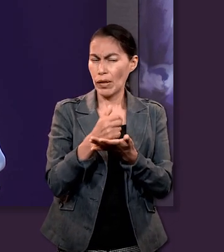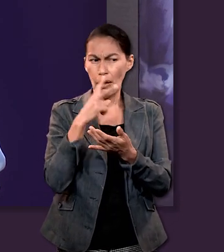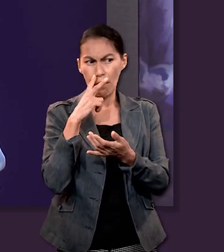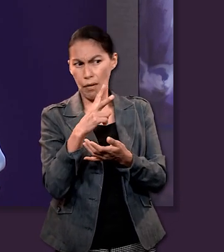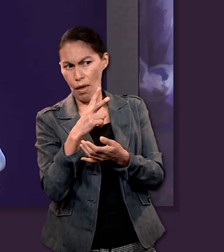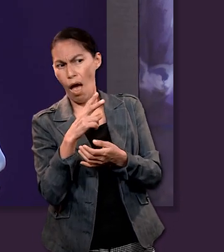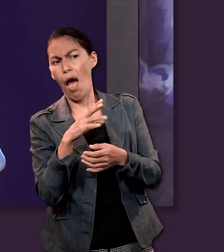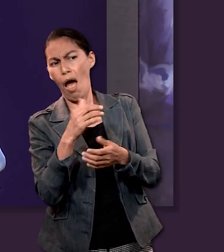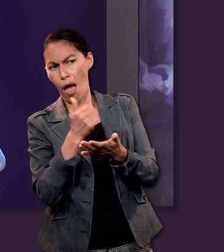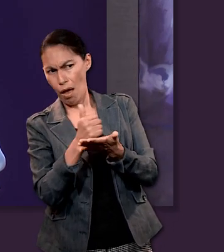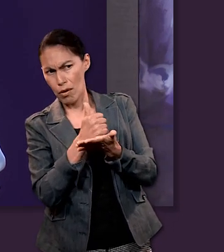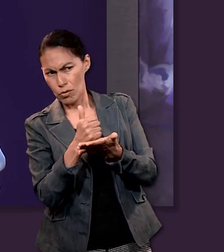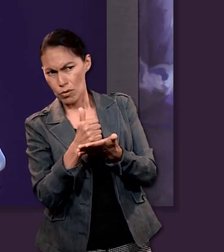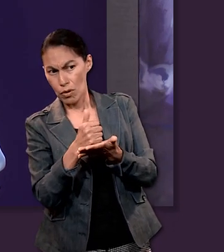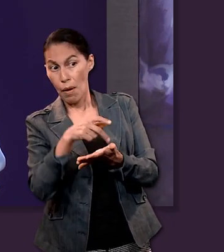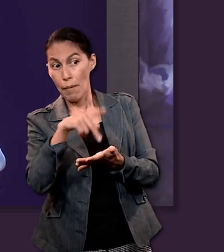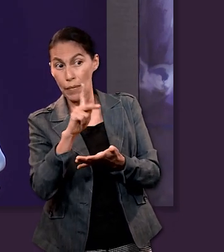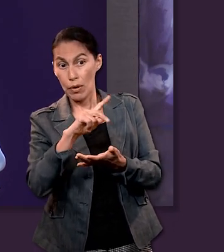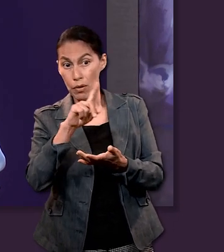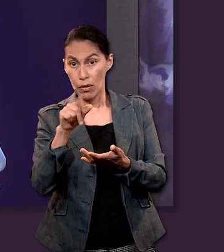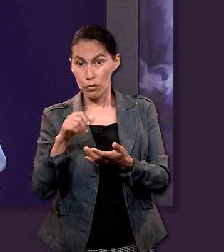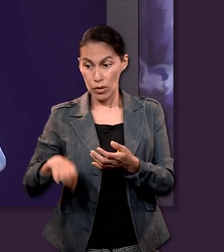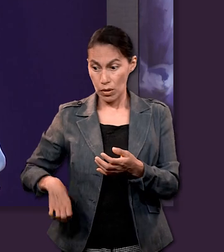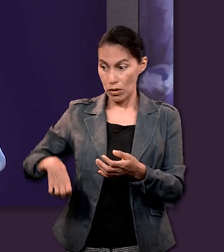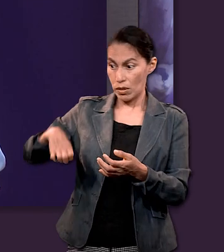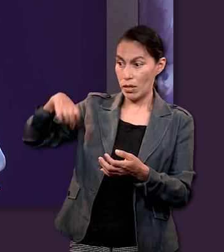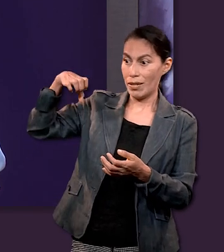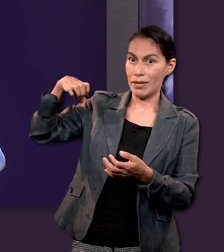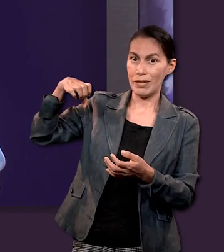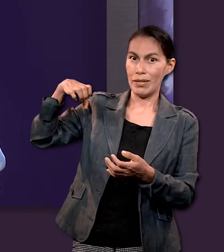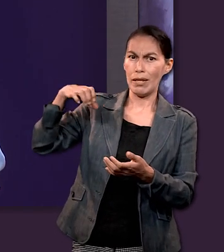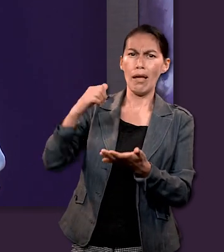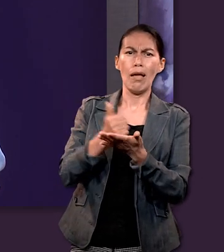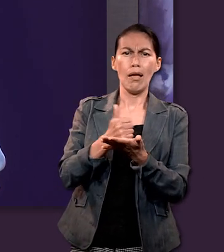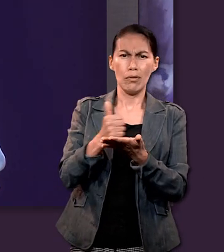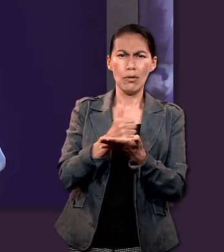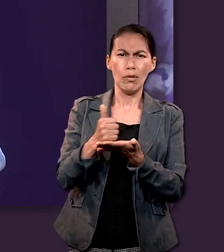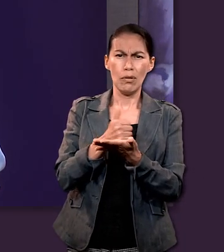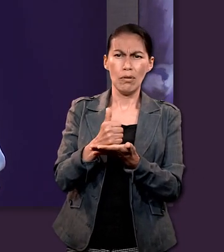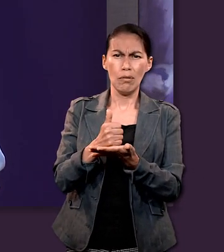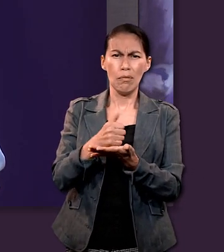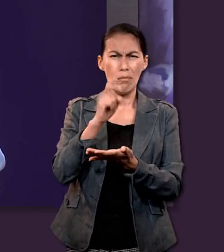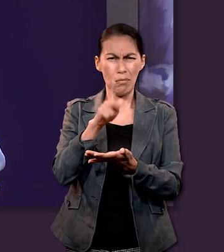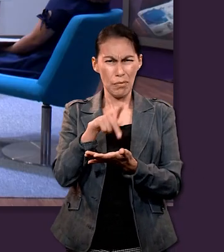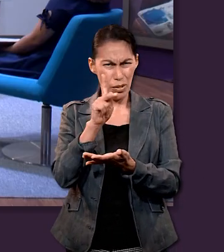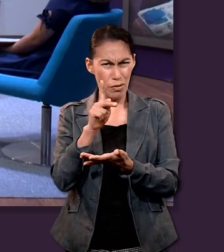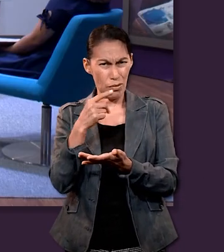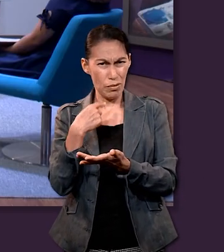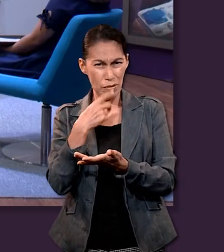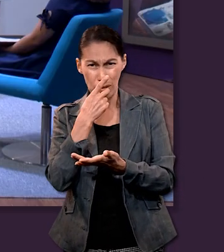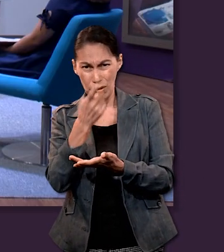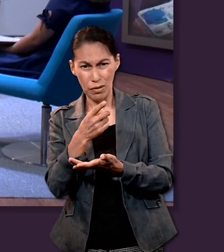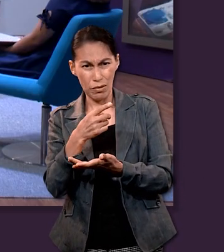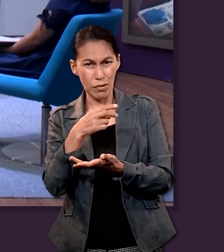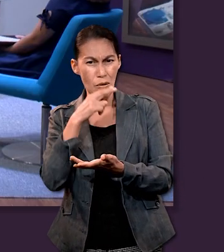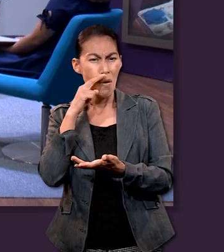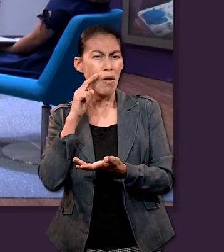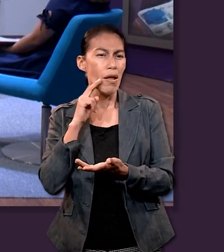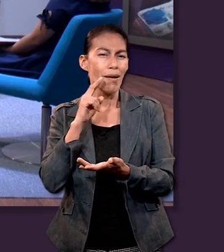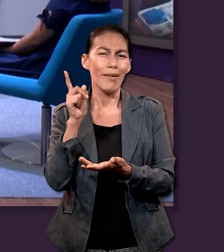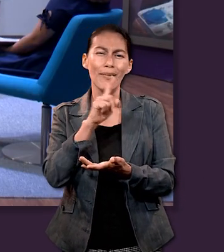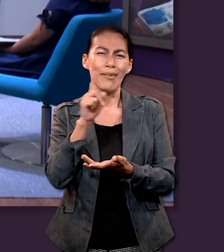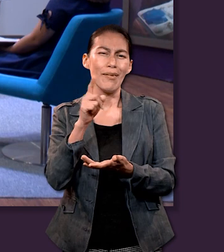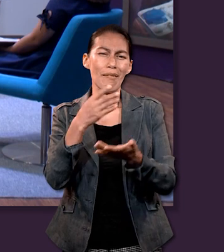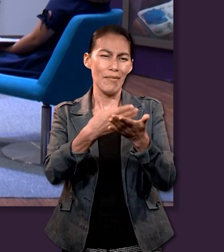entonces ya lo aprendió que es azul pero finalmente crece uno y le dices qué color es no pues es azul pero si yo en ese momento te digo